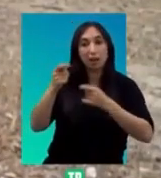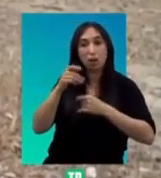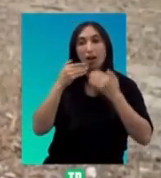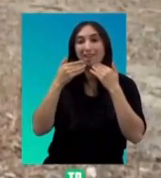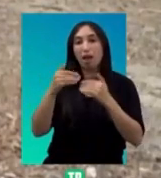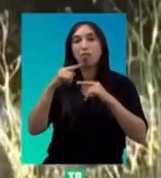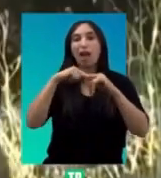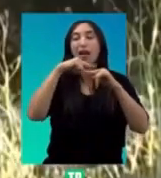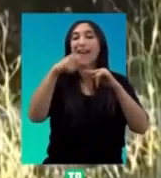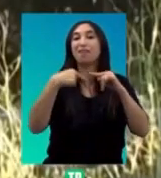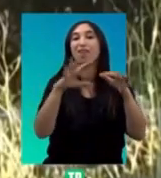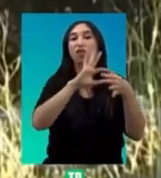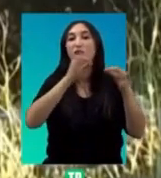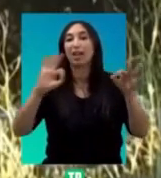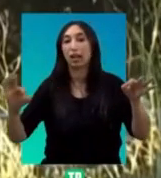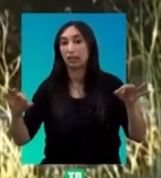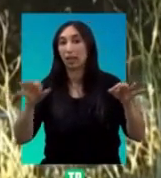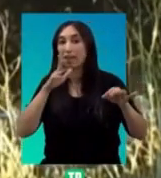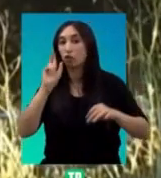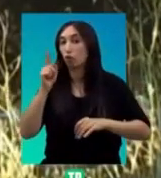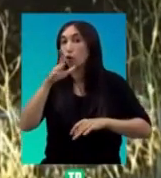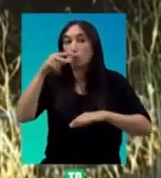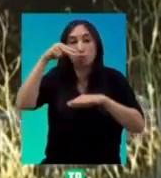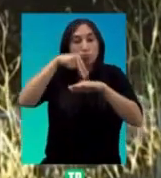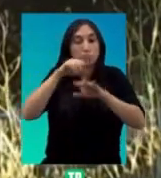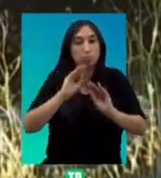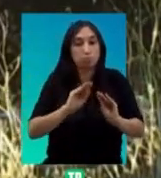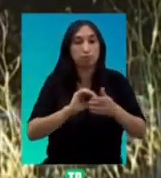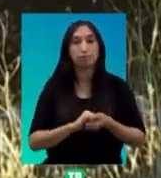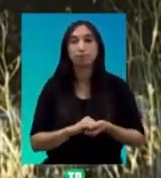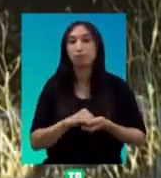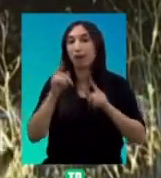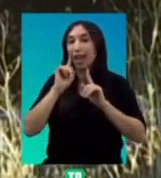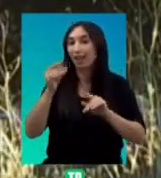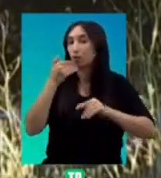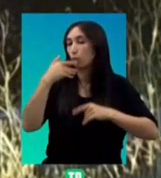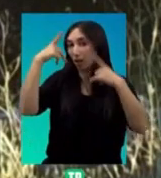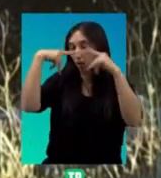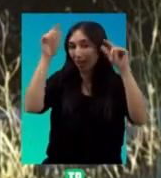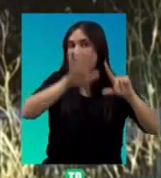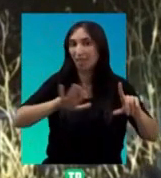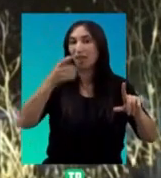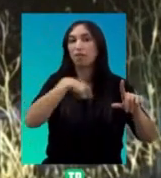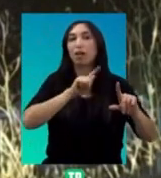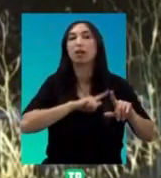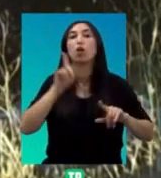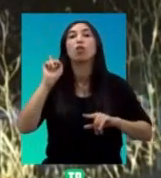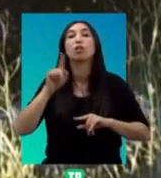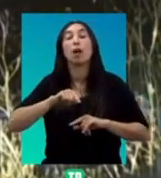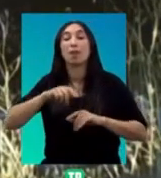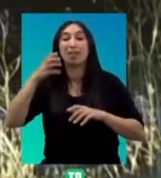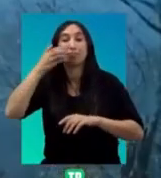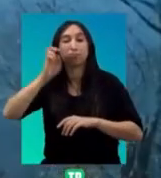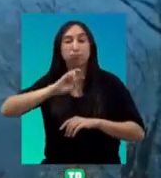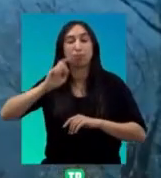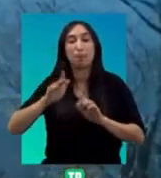serie de efectos en cascada... ...que da lugar su mera presencia... ...es el caso del lince ibérico... ...y también del felino más grande